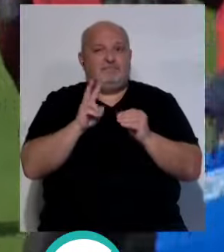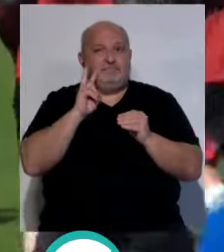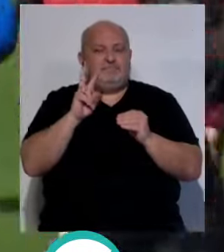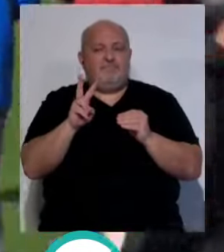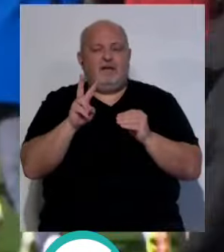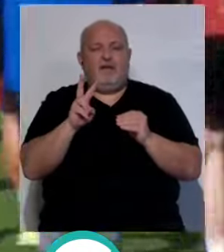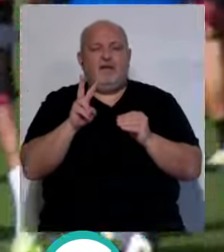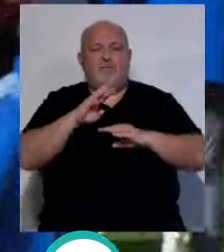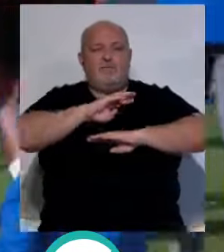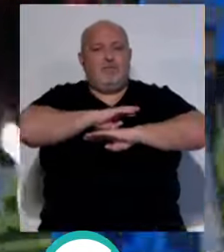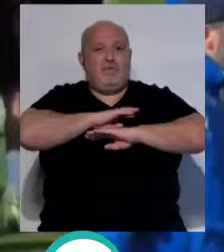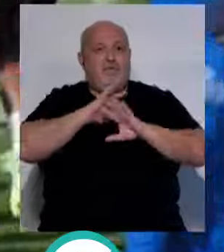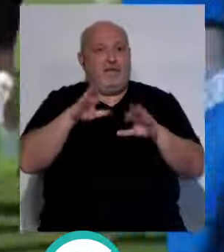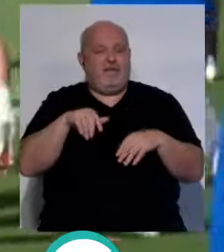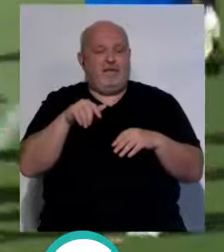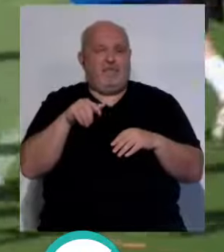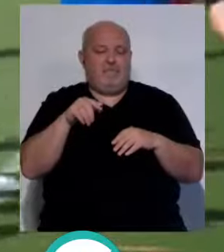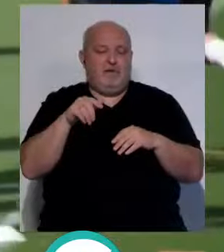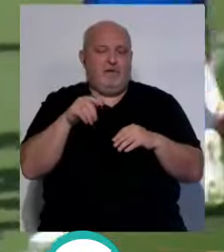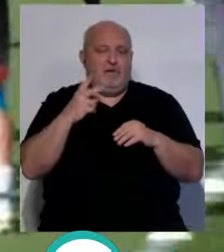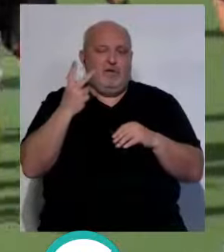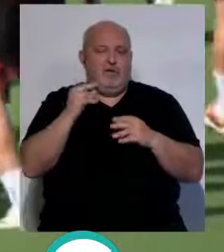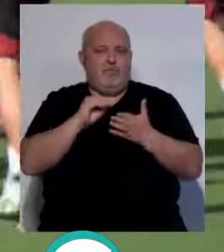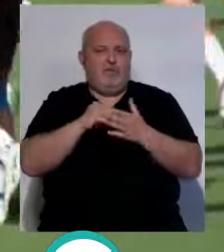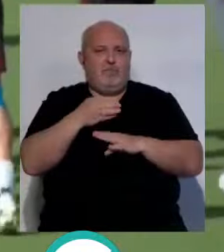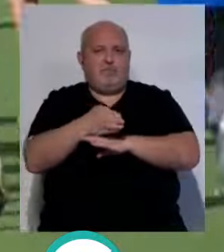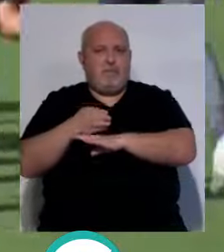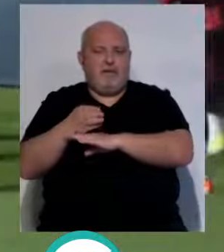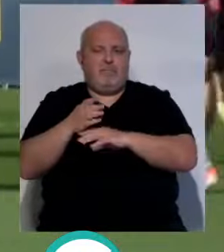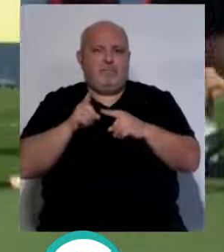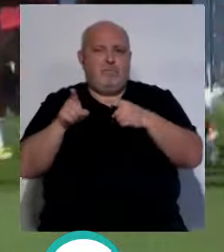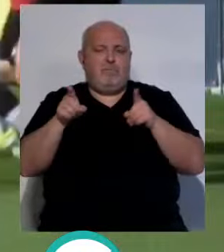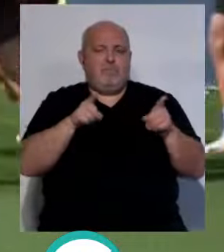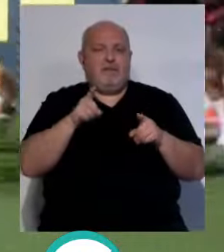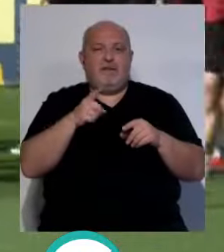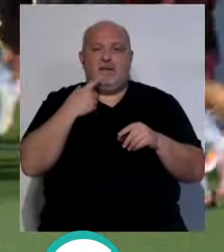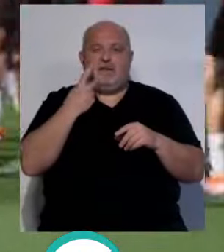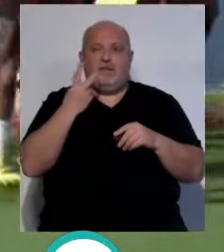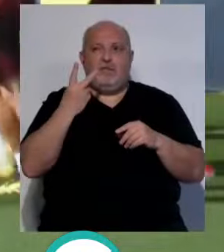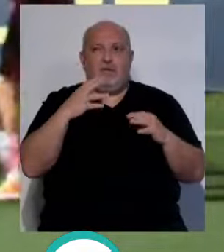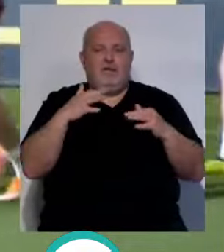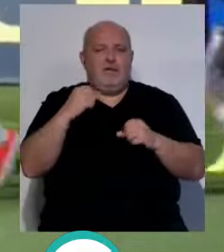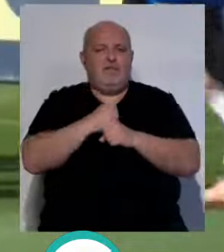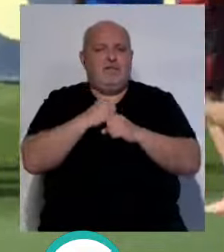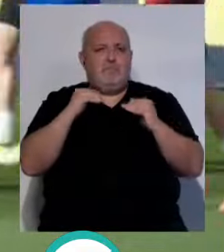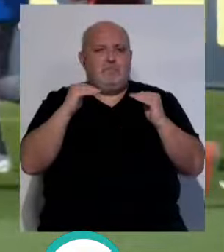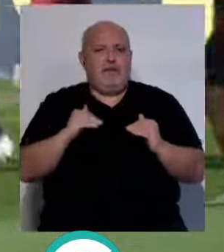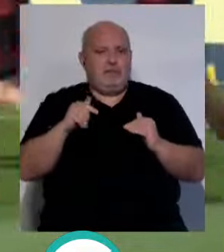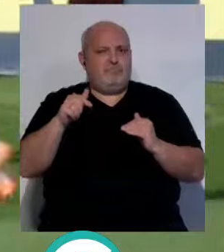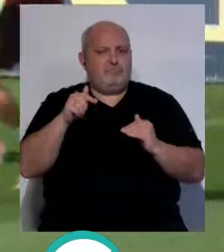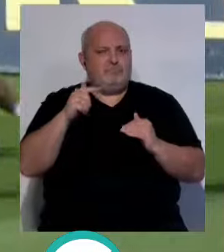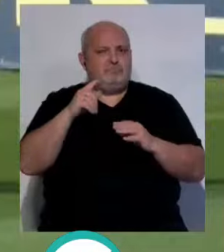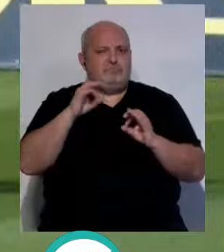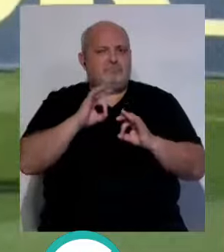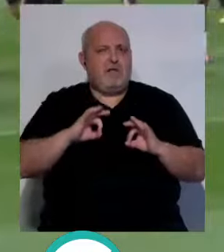el portero del Cádiz, bueno, tuvimos suerte en dos tiros que nos pegaron los postres. Pero yo creo que ha sido de los partidos que menos trabajo ha tenido el Edna. Sí, no